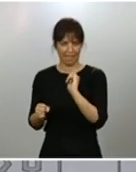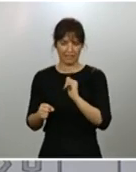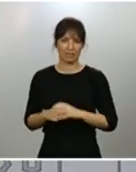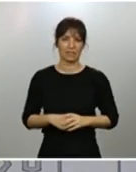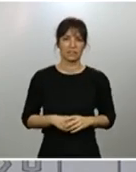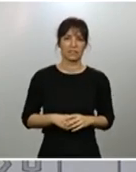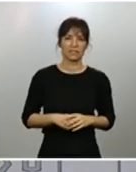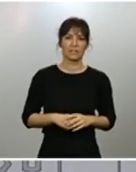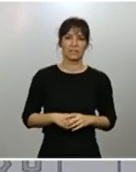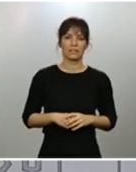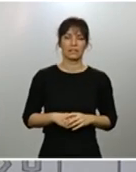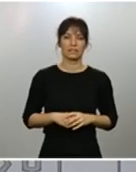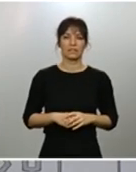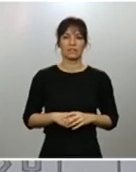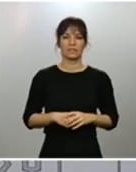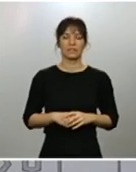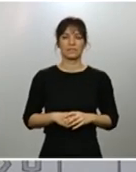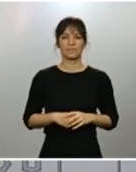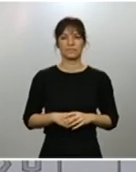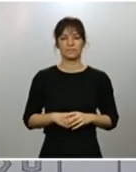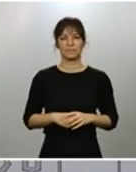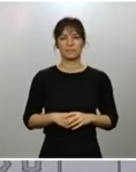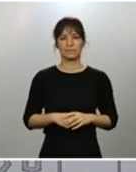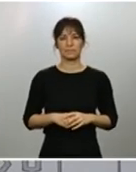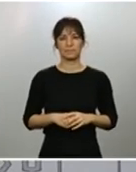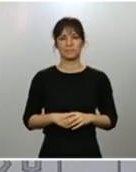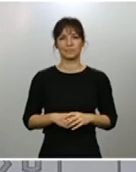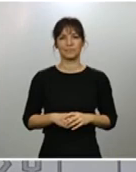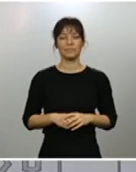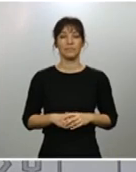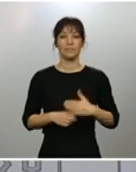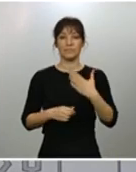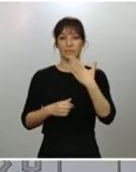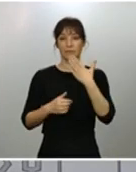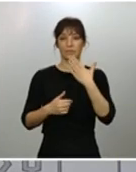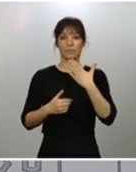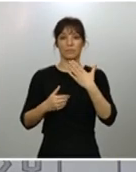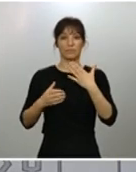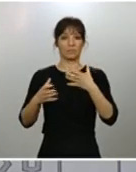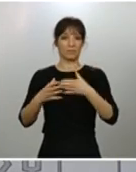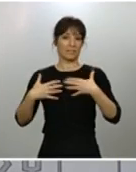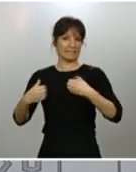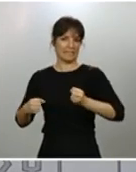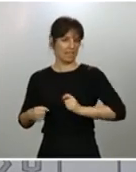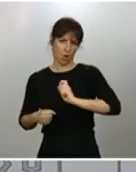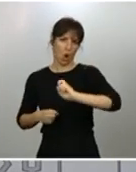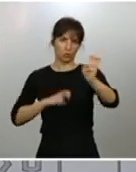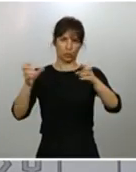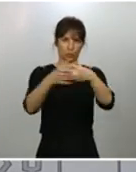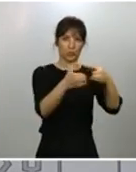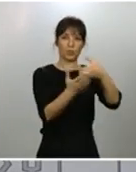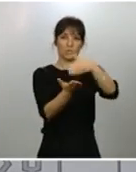han reconocido en otros foros a los fallecidos, en otros grupos, en otros colectivos, a me gustaría también